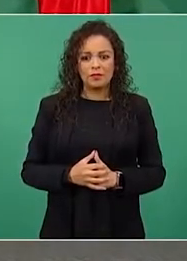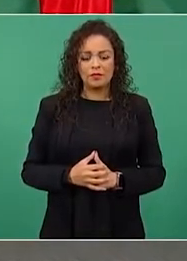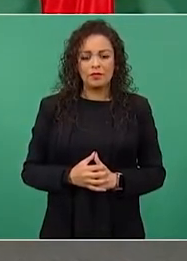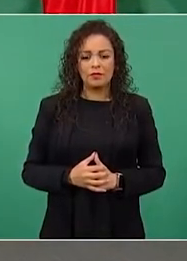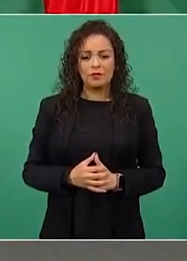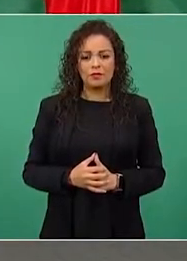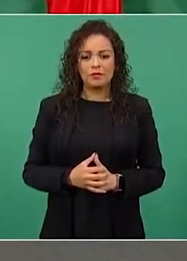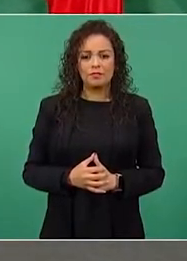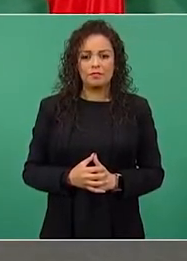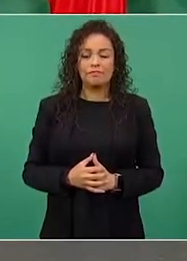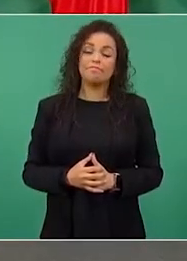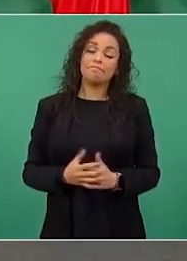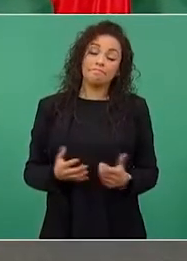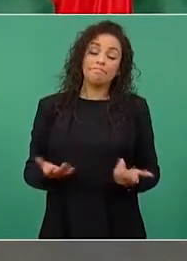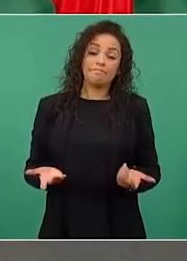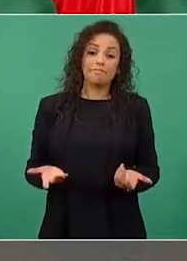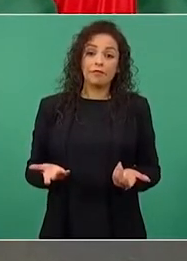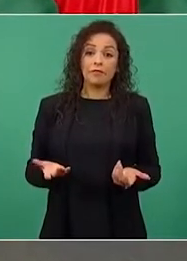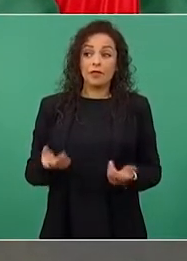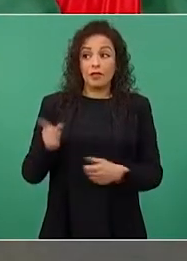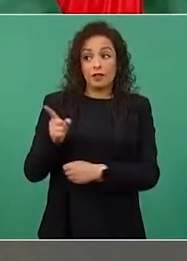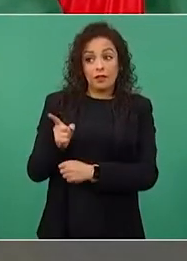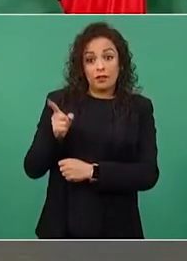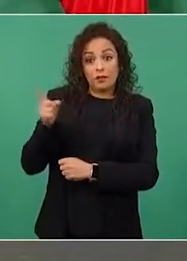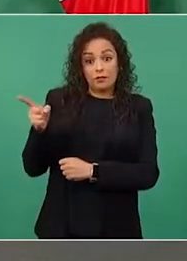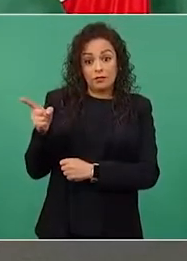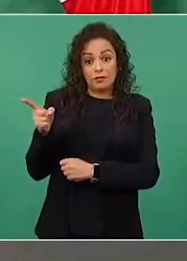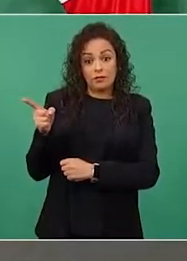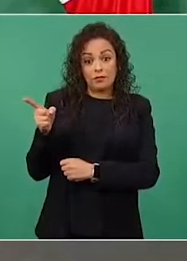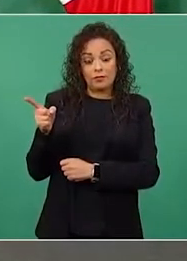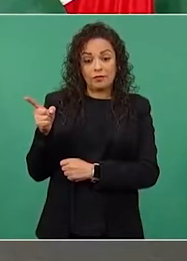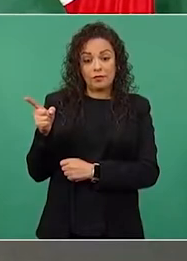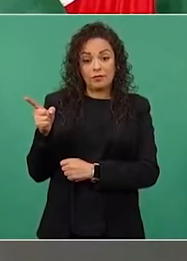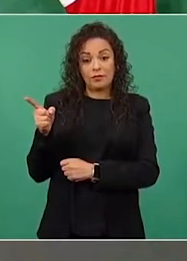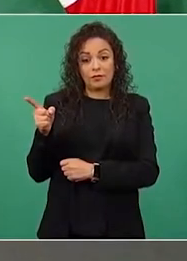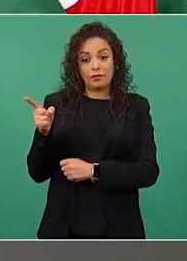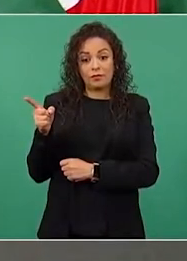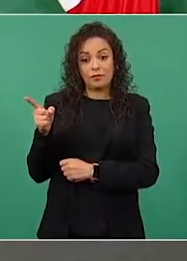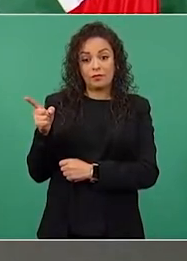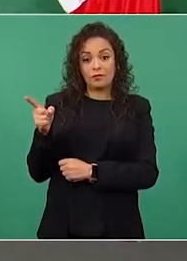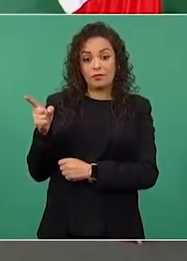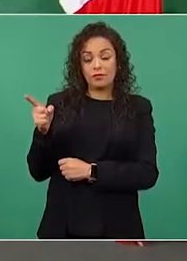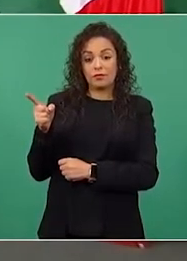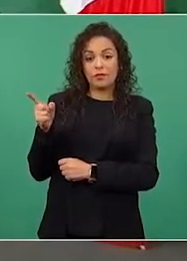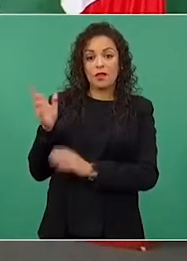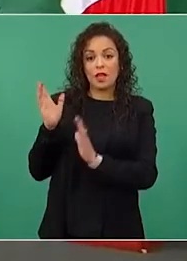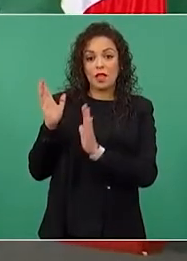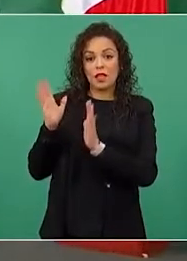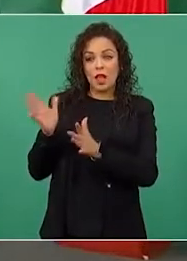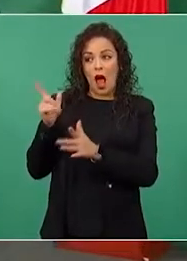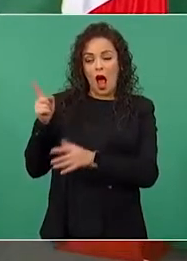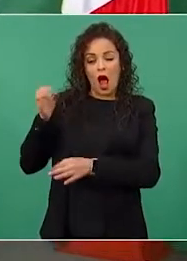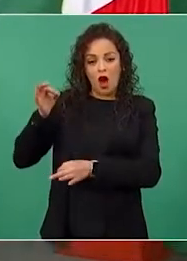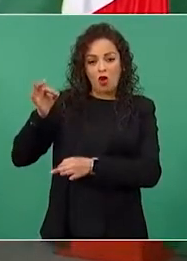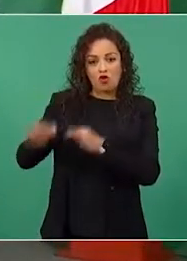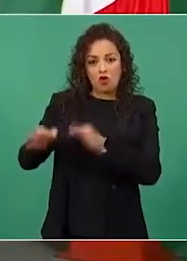Entonces, ya la Corte dio un fallo